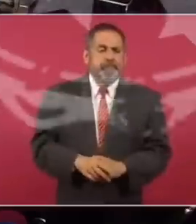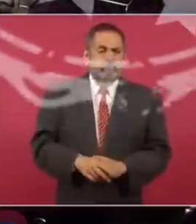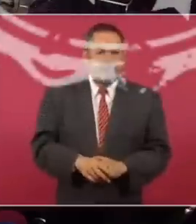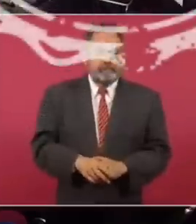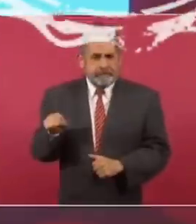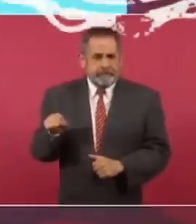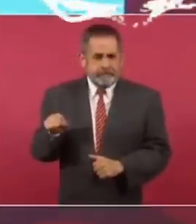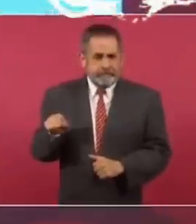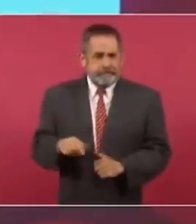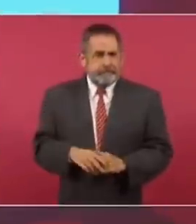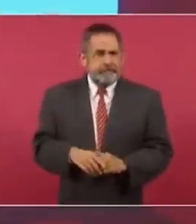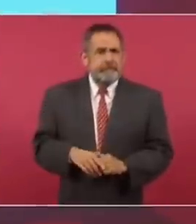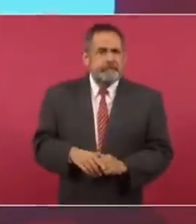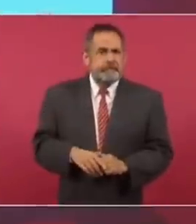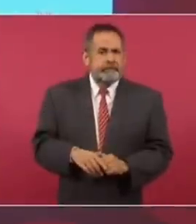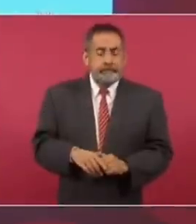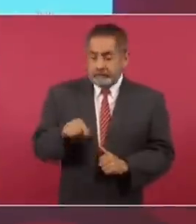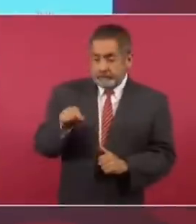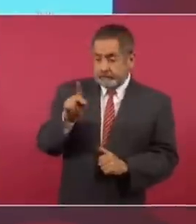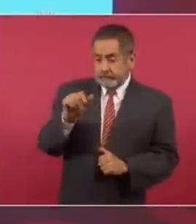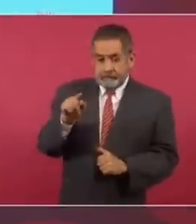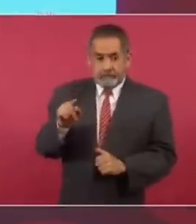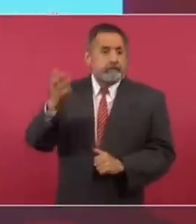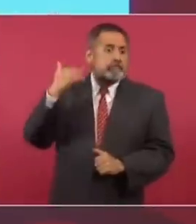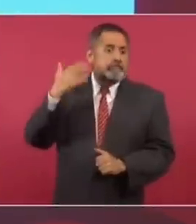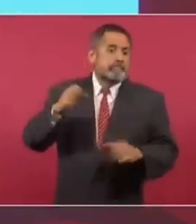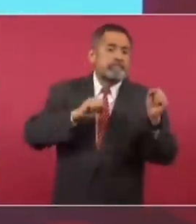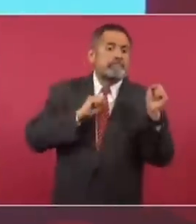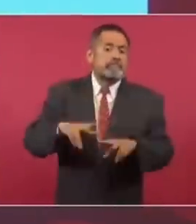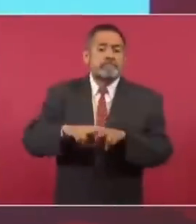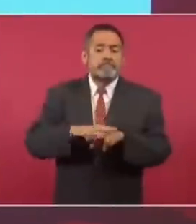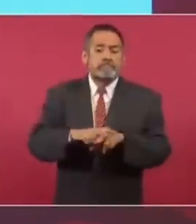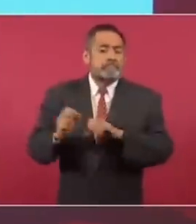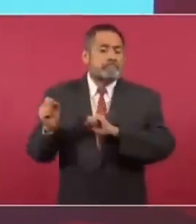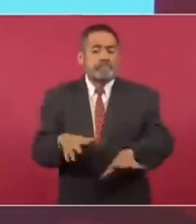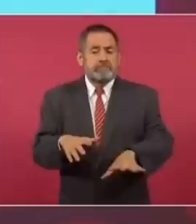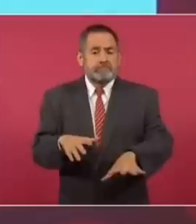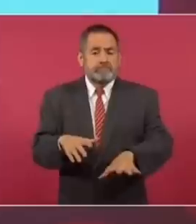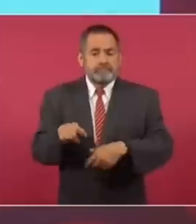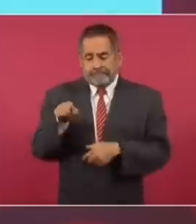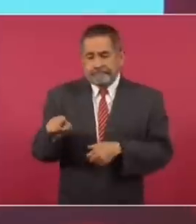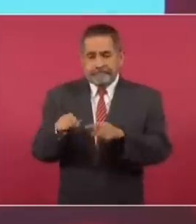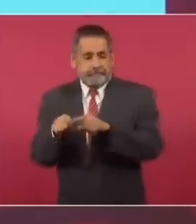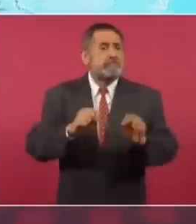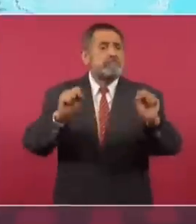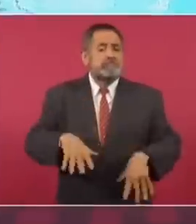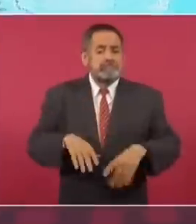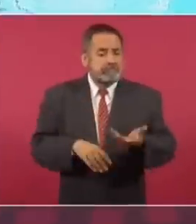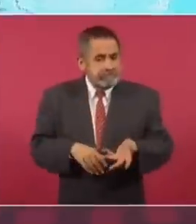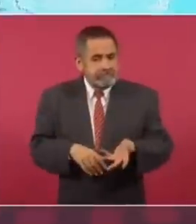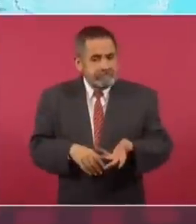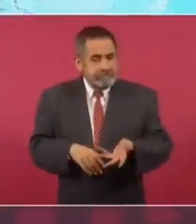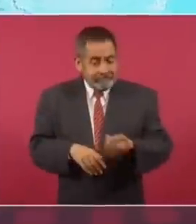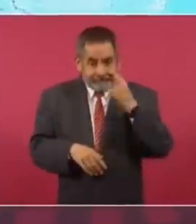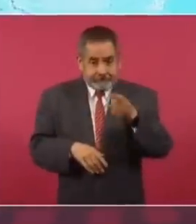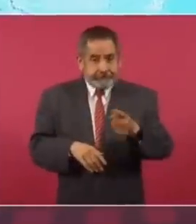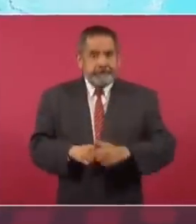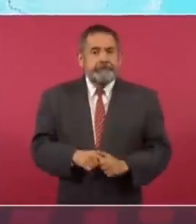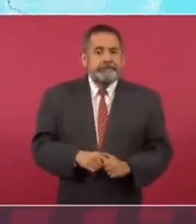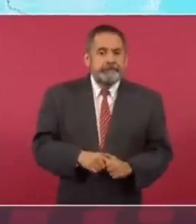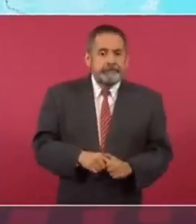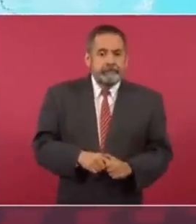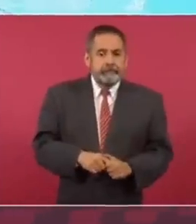De aquí de Palenque existe la línea abandonada del ferrocarril del sureste hacia Cuasecuálcos. Esta es una